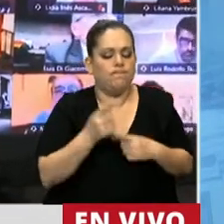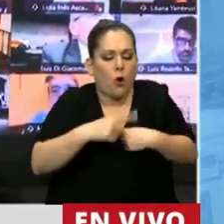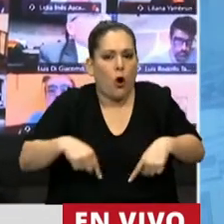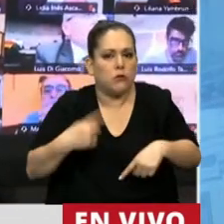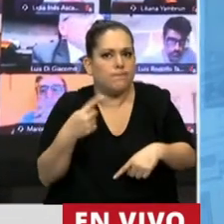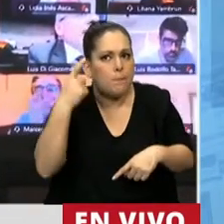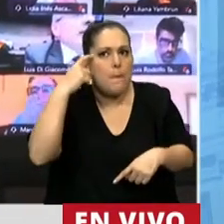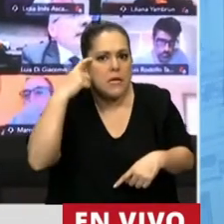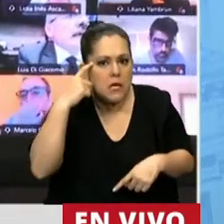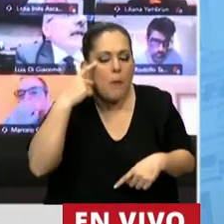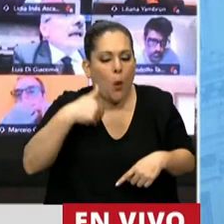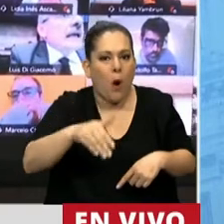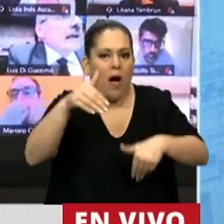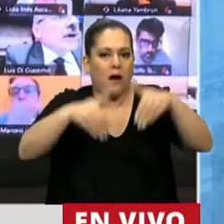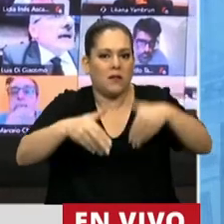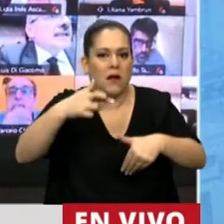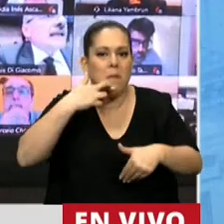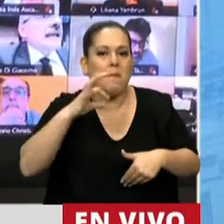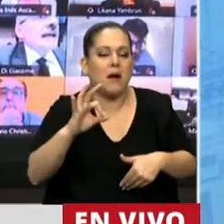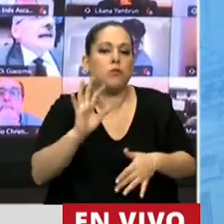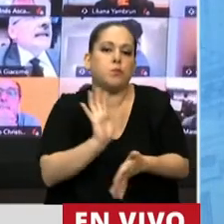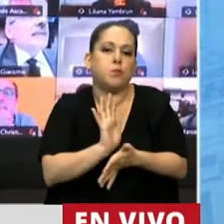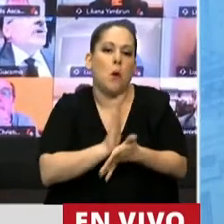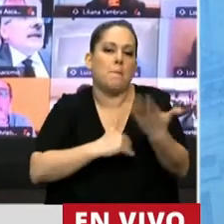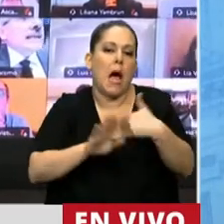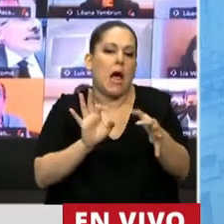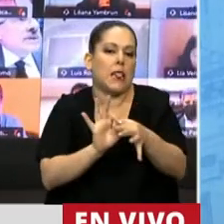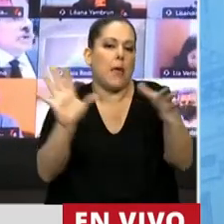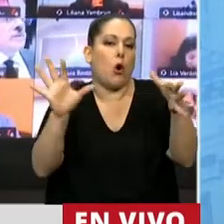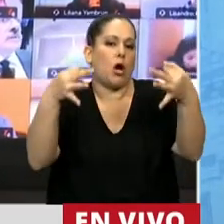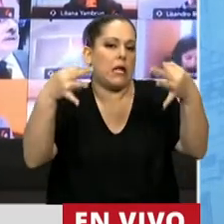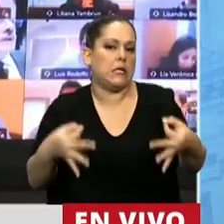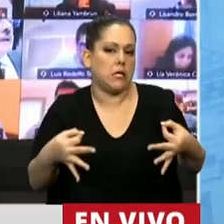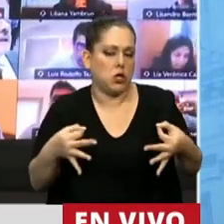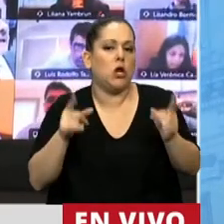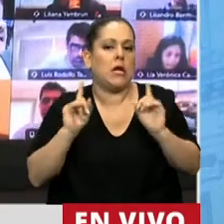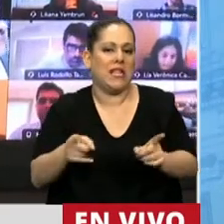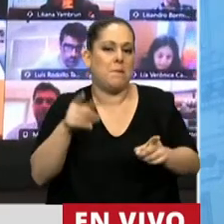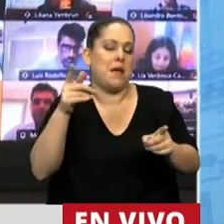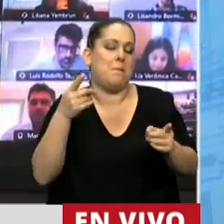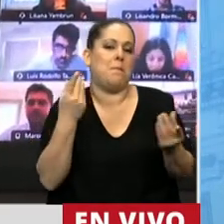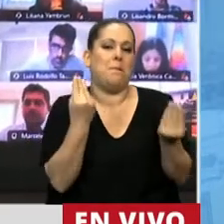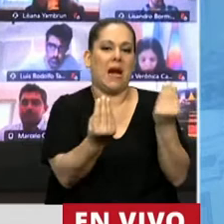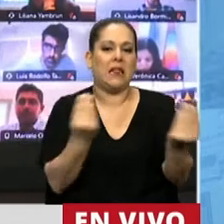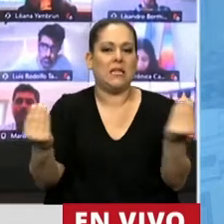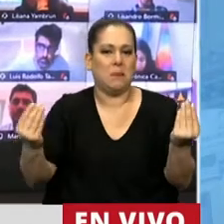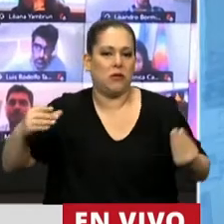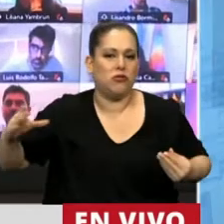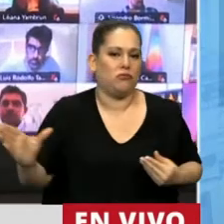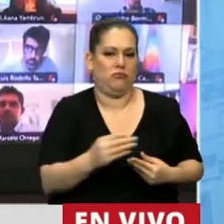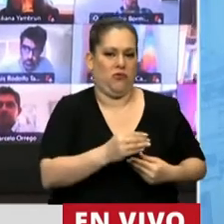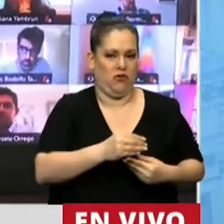el legislador acerca de la democratización y la participación masiva